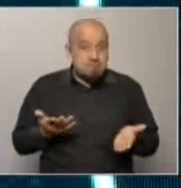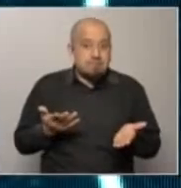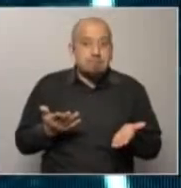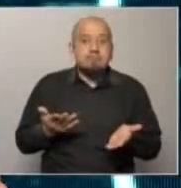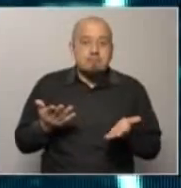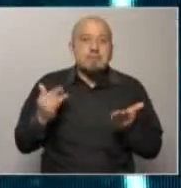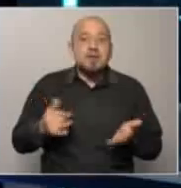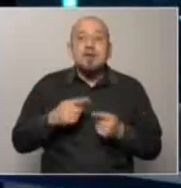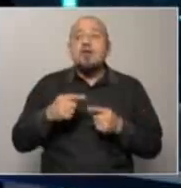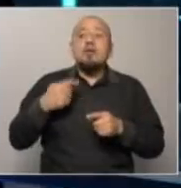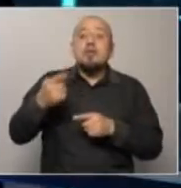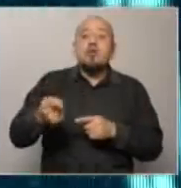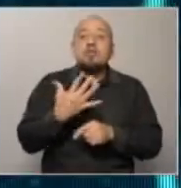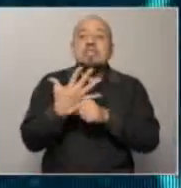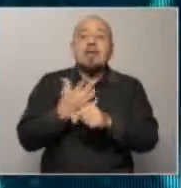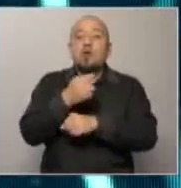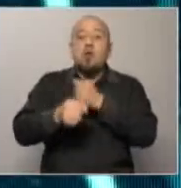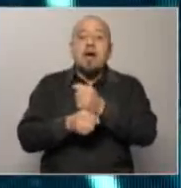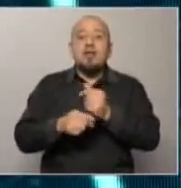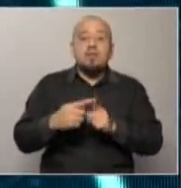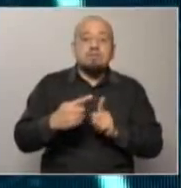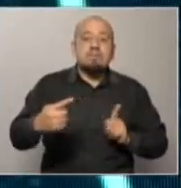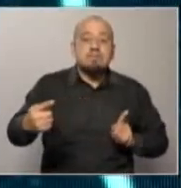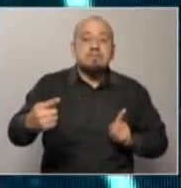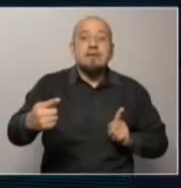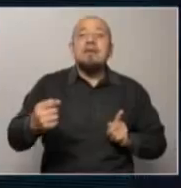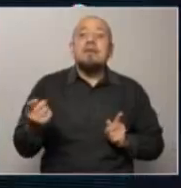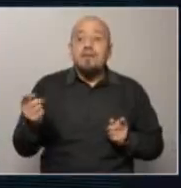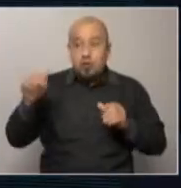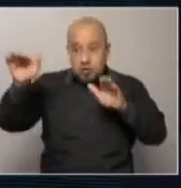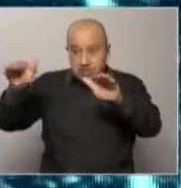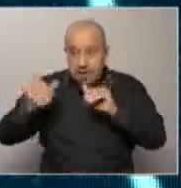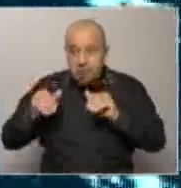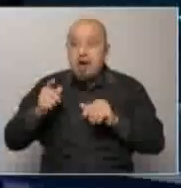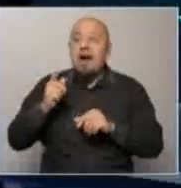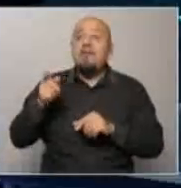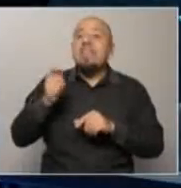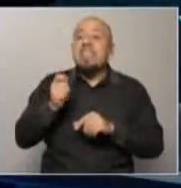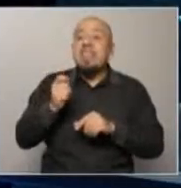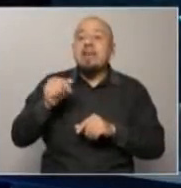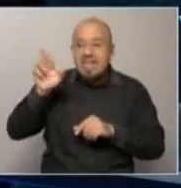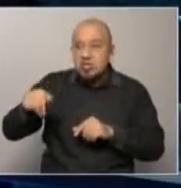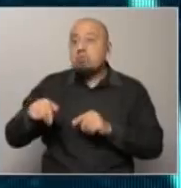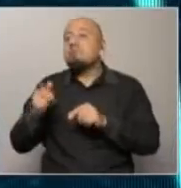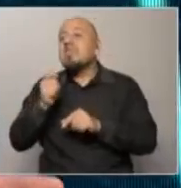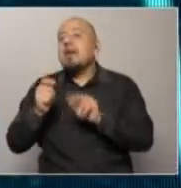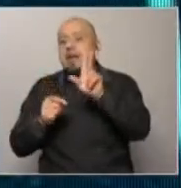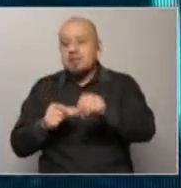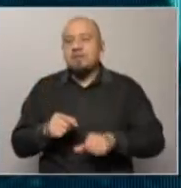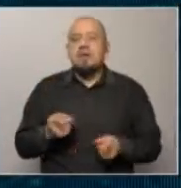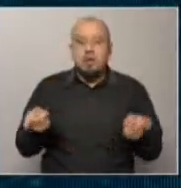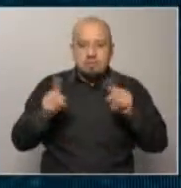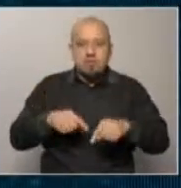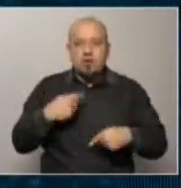de 5 años dentro de 5 años los llamamos a ver quién ganó muchas gracias por la invitación por favor ya seguimos